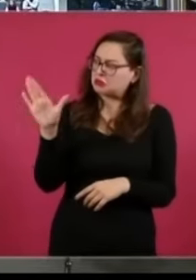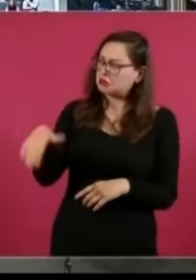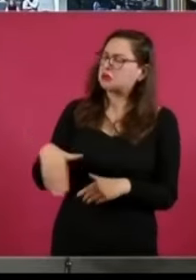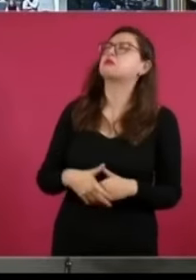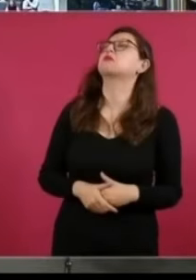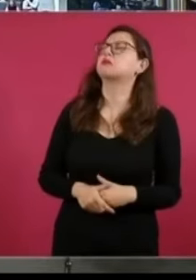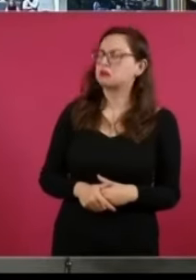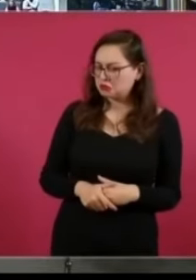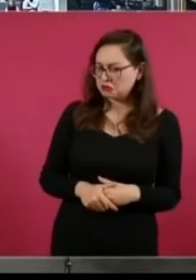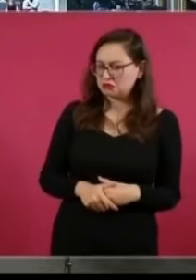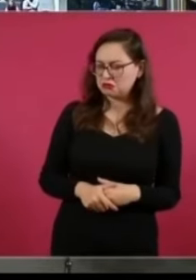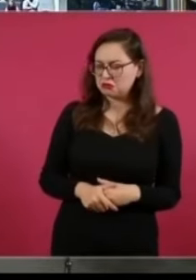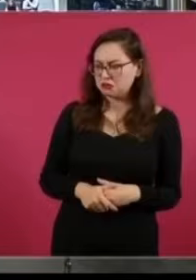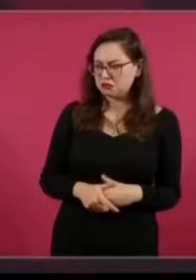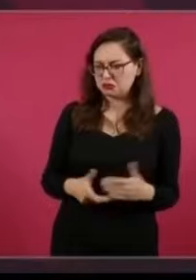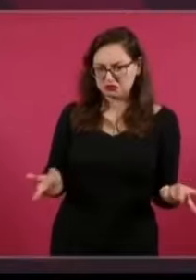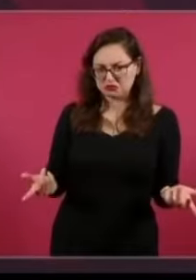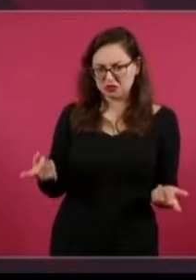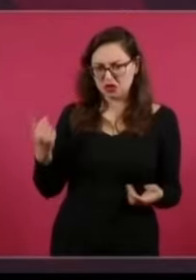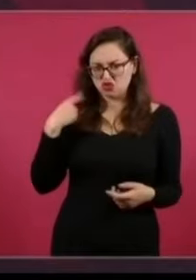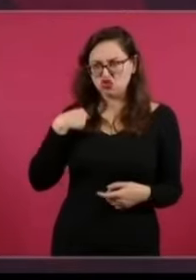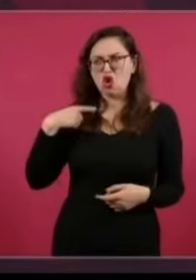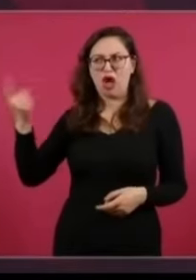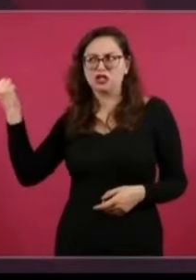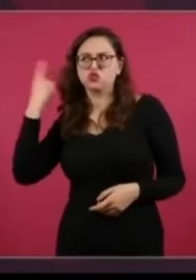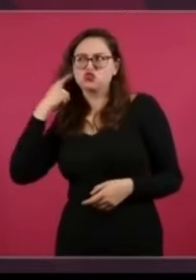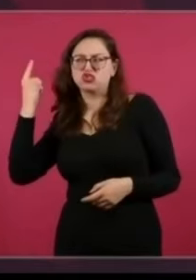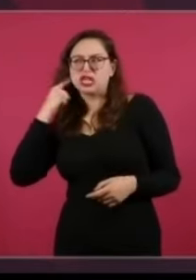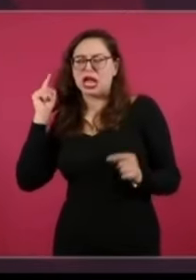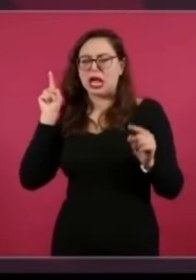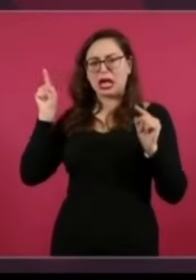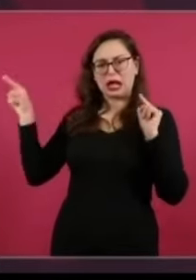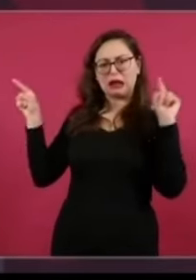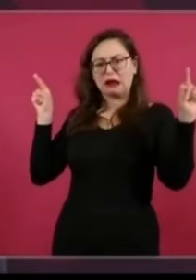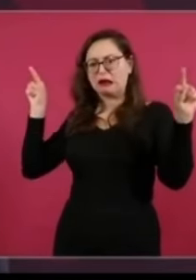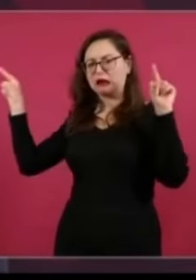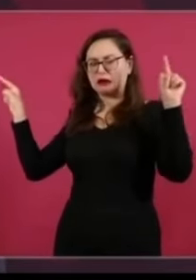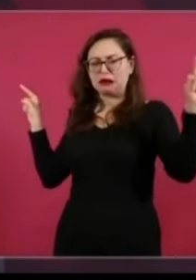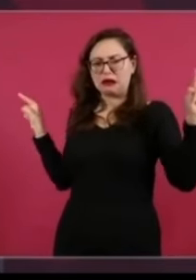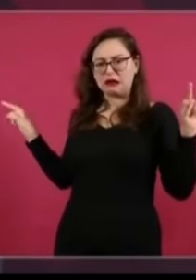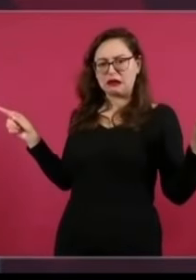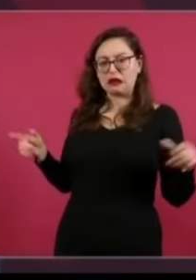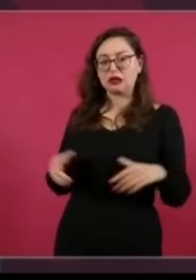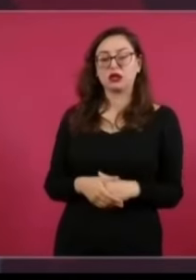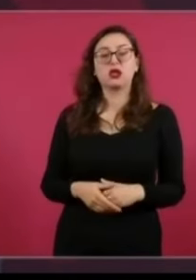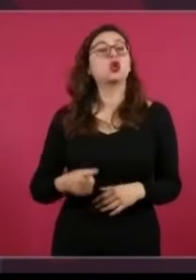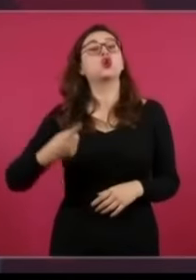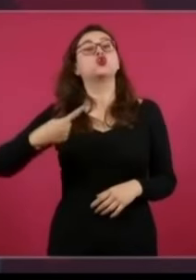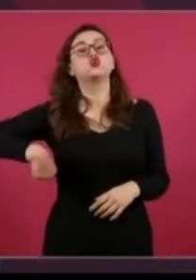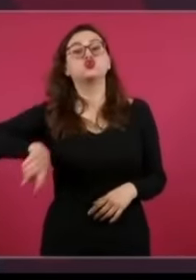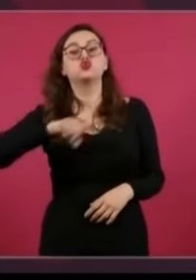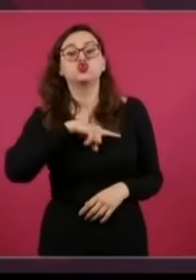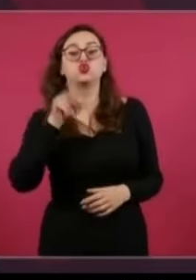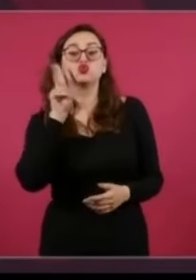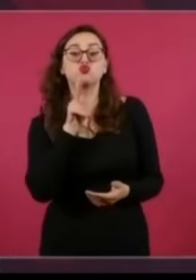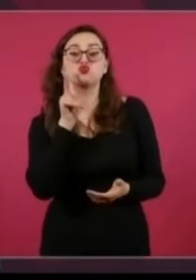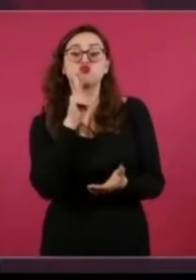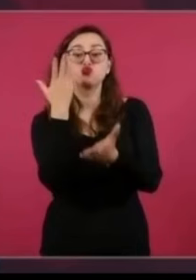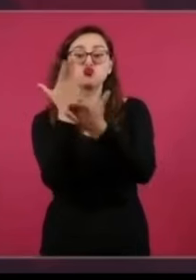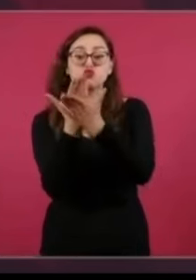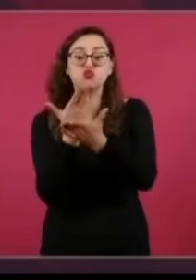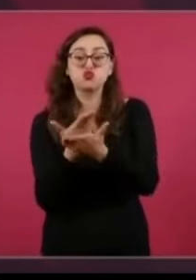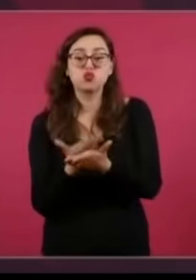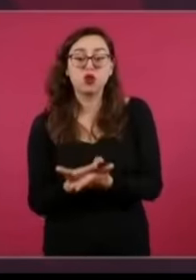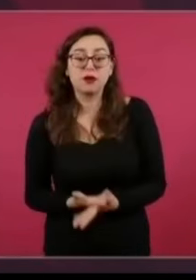dedicadas a mexicanos contra la corrupción y a leer el nombre de todos los donantes,